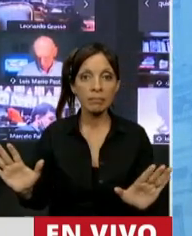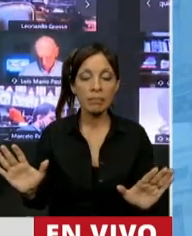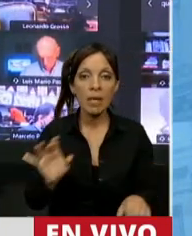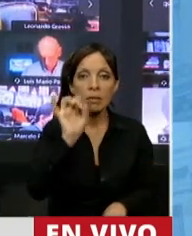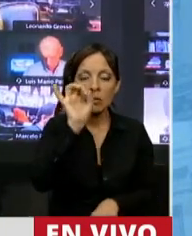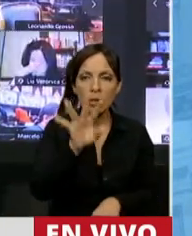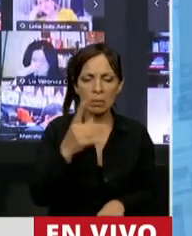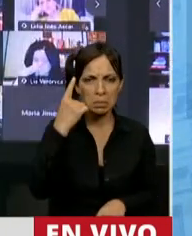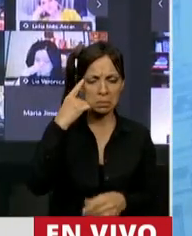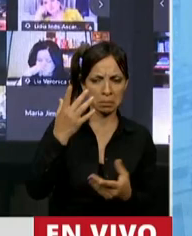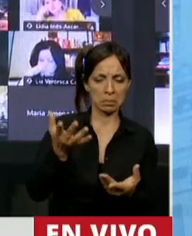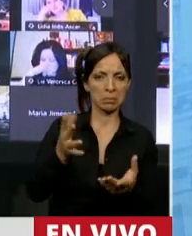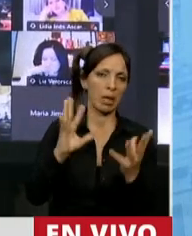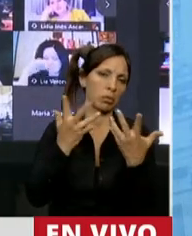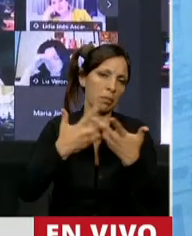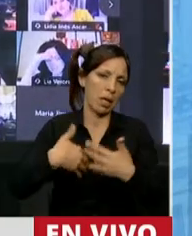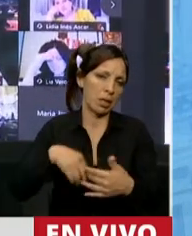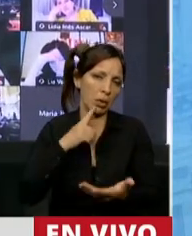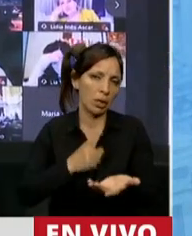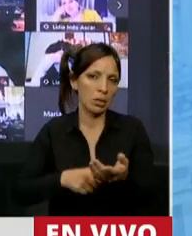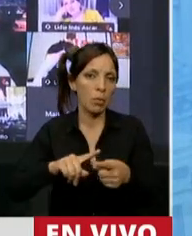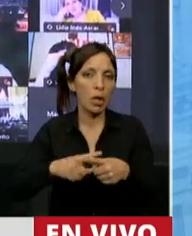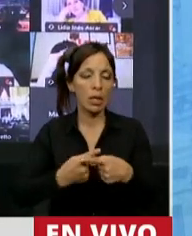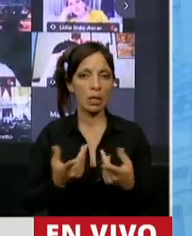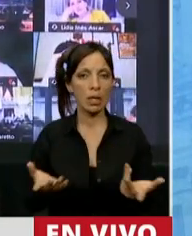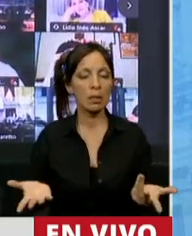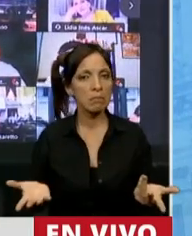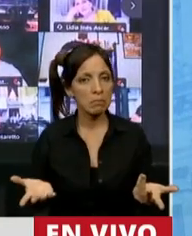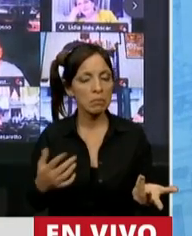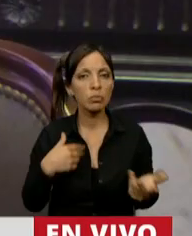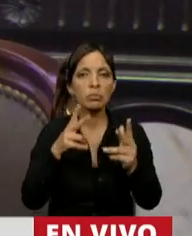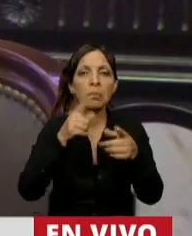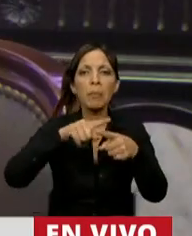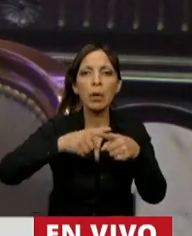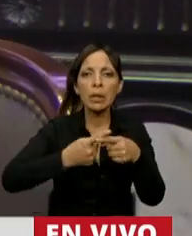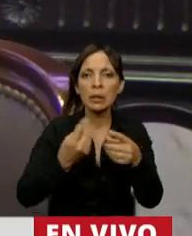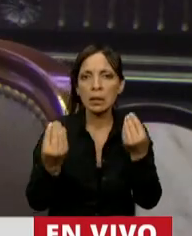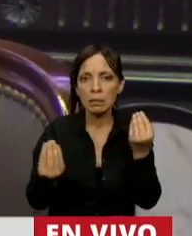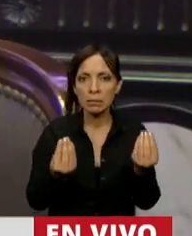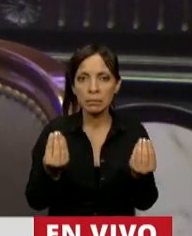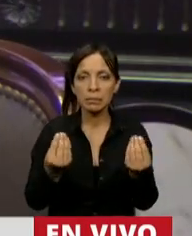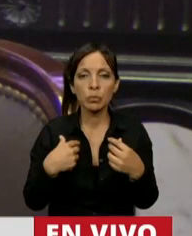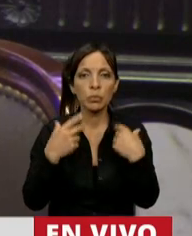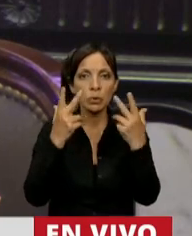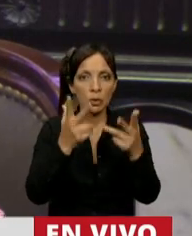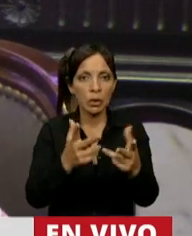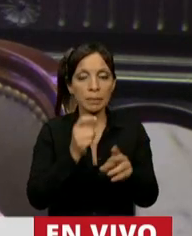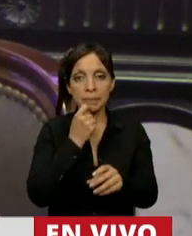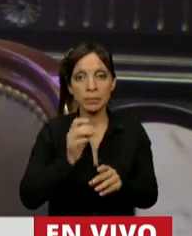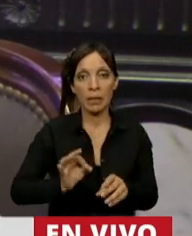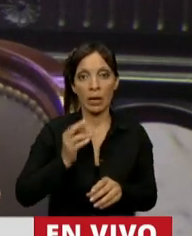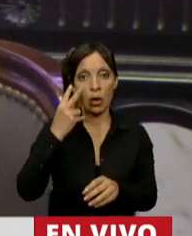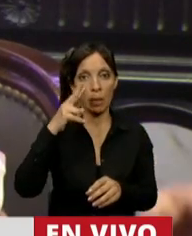podemos pensar que este es un tema político, señor Presidente. Y cuando digo un tema político, pienso lo siguiente. En el año